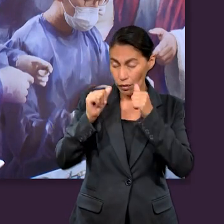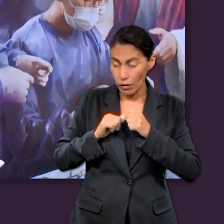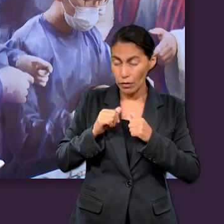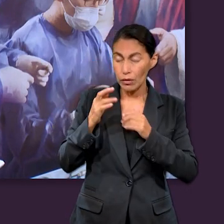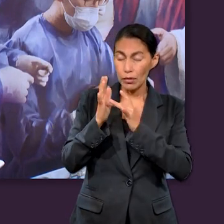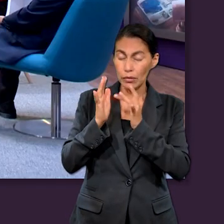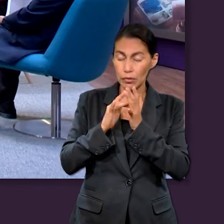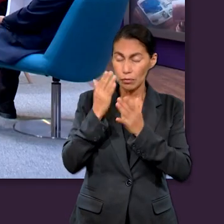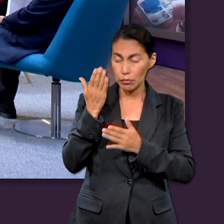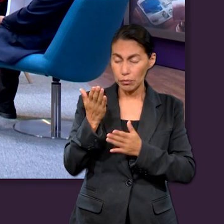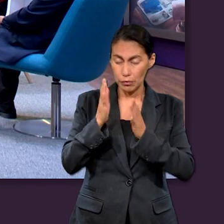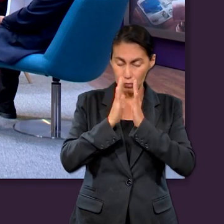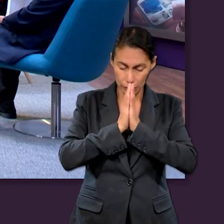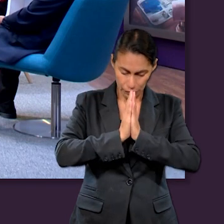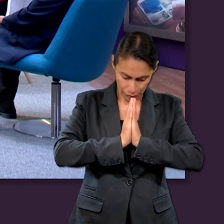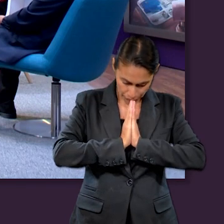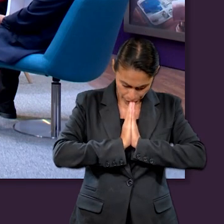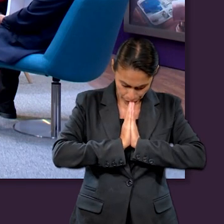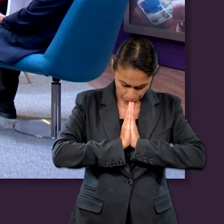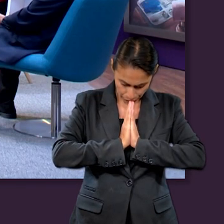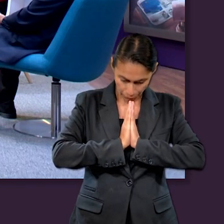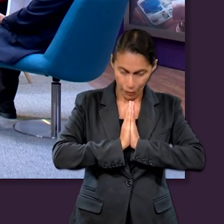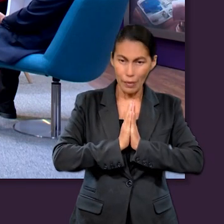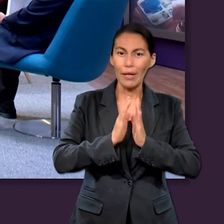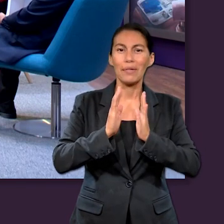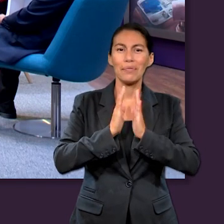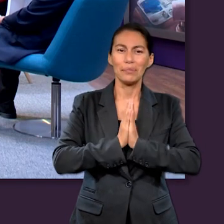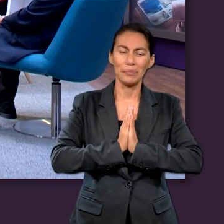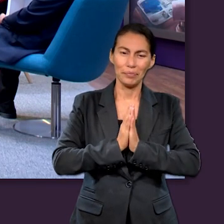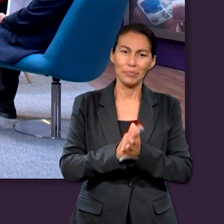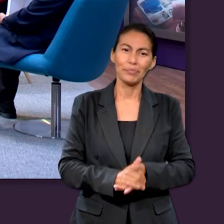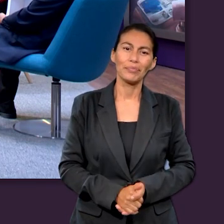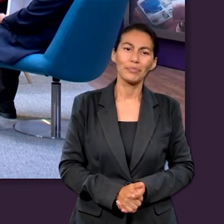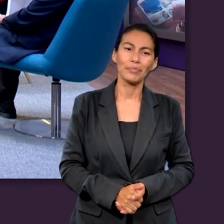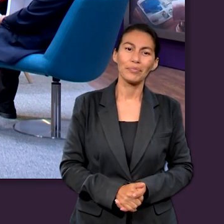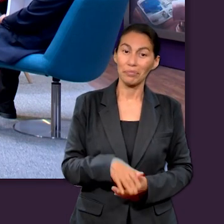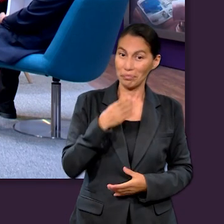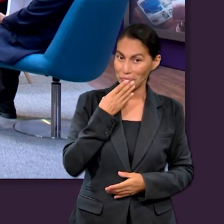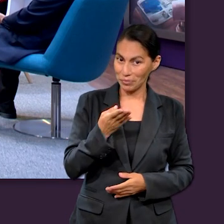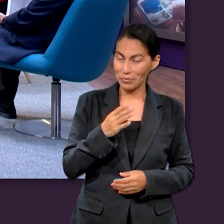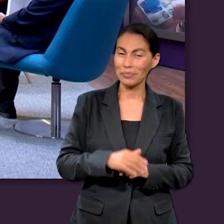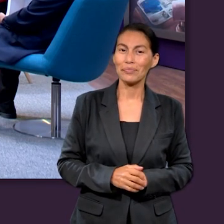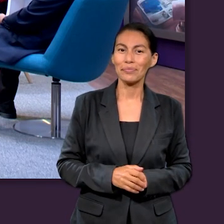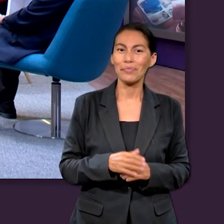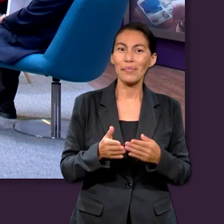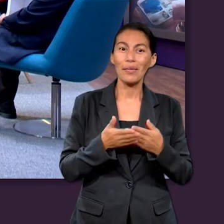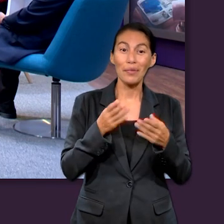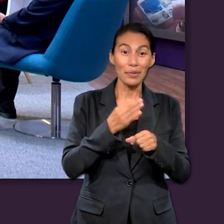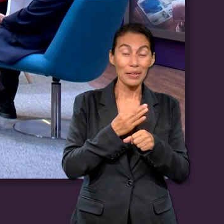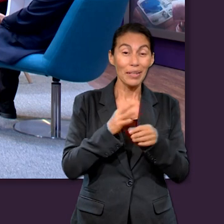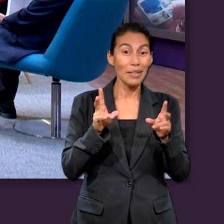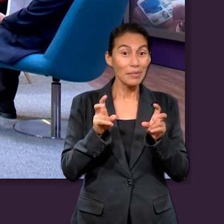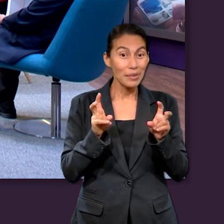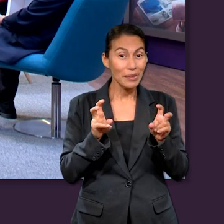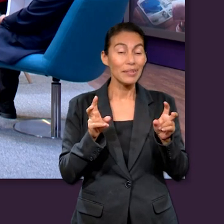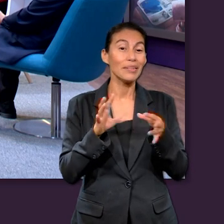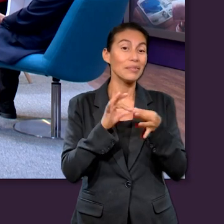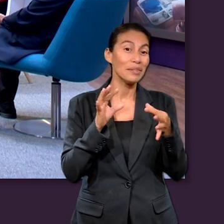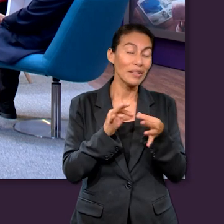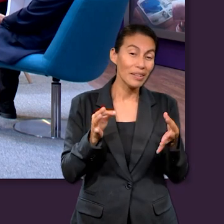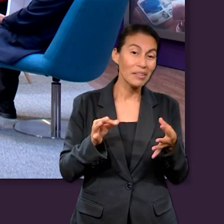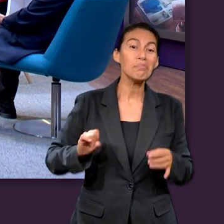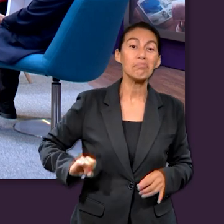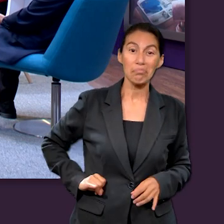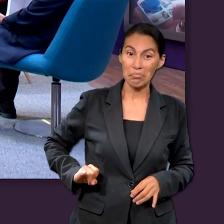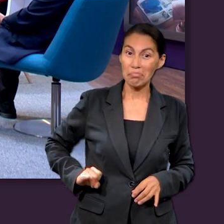de Jesús. Amén. Amén. Muy bien. Hoy vamos a hablar de cosas muy interesantes. La